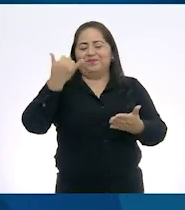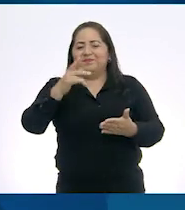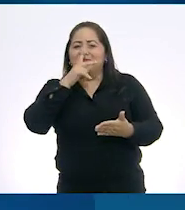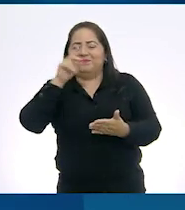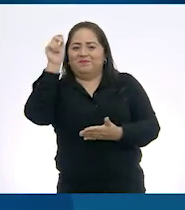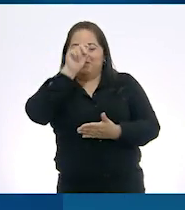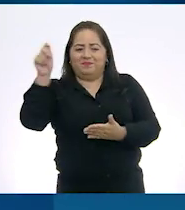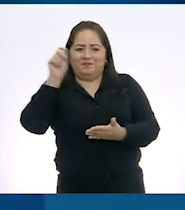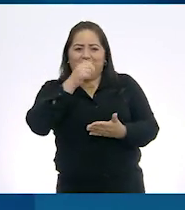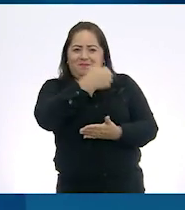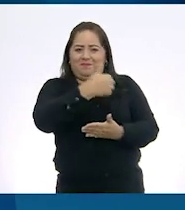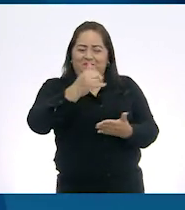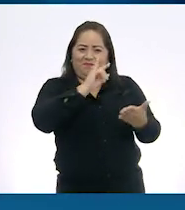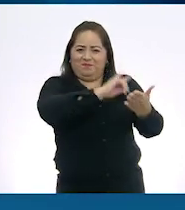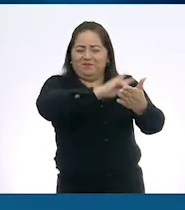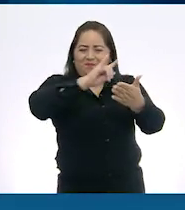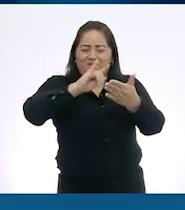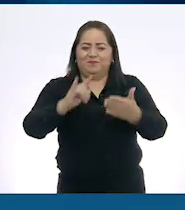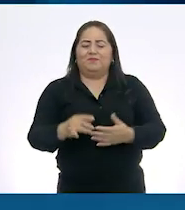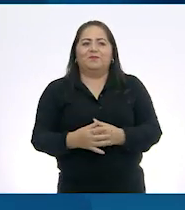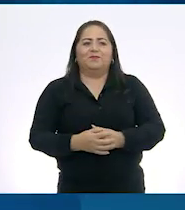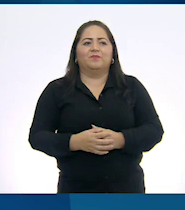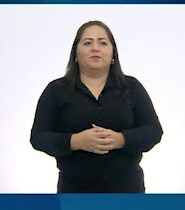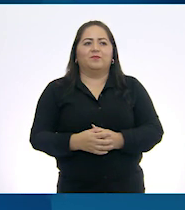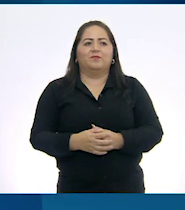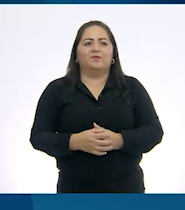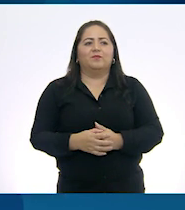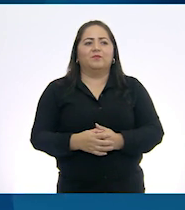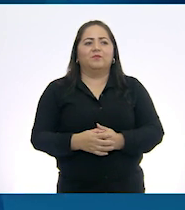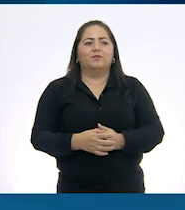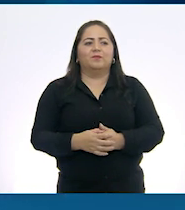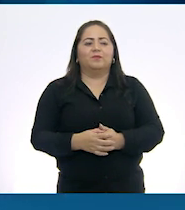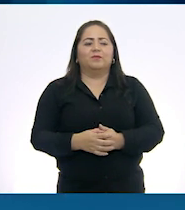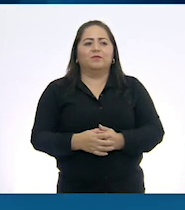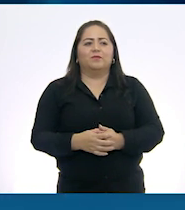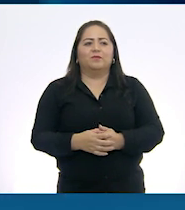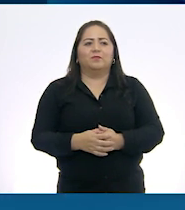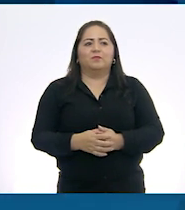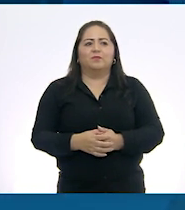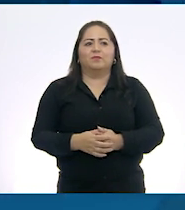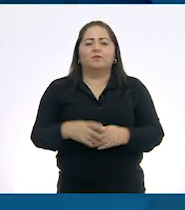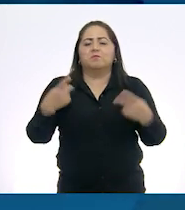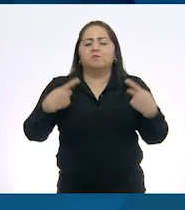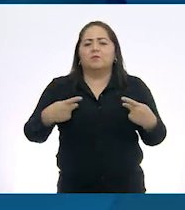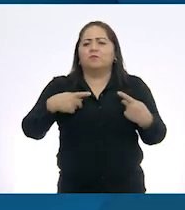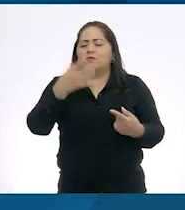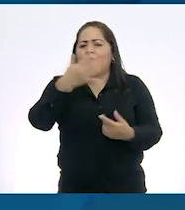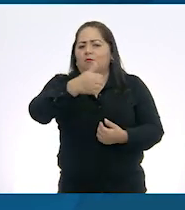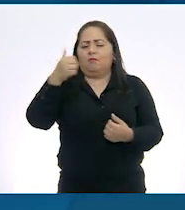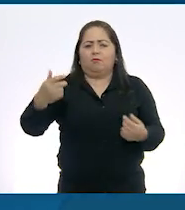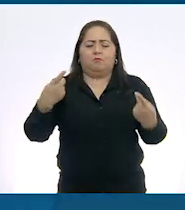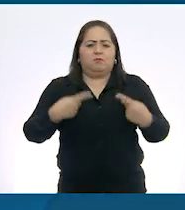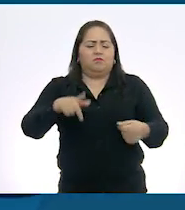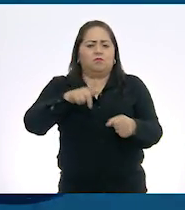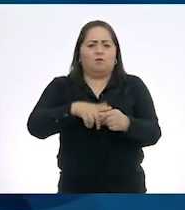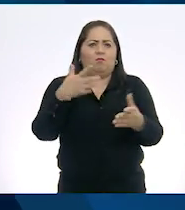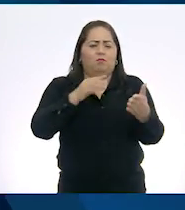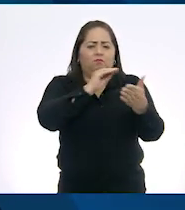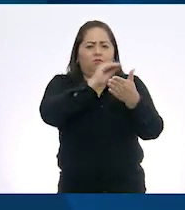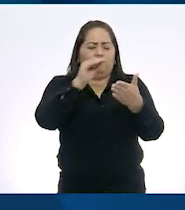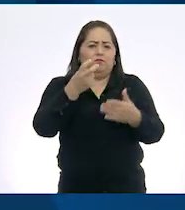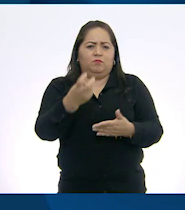Cada poema fue hecho de manera personal, original. Esto no lo encuentras en ninguna parte. Fueron